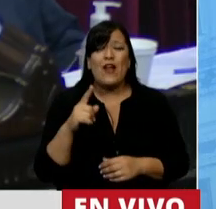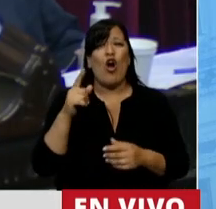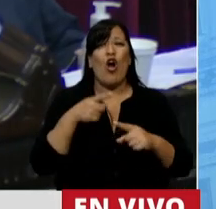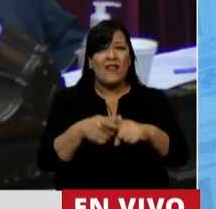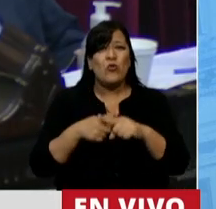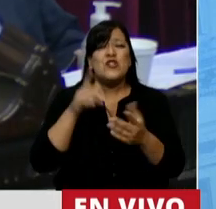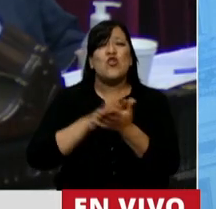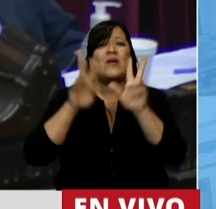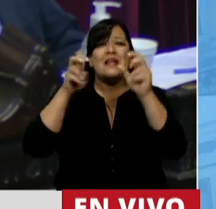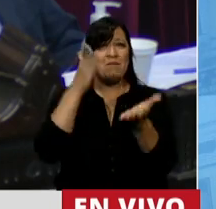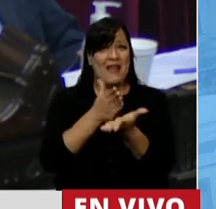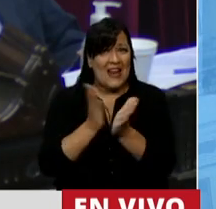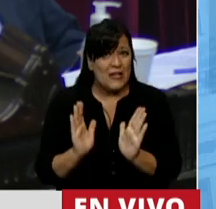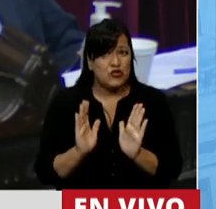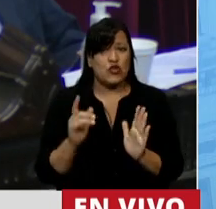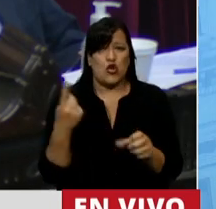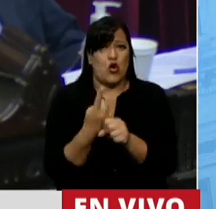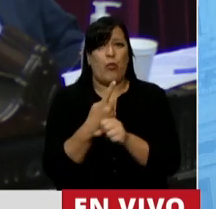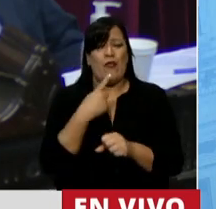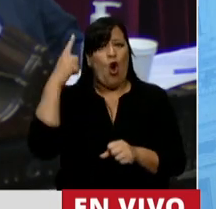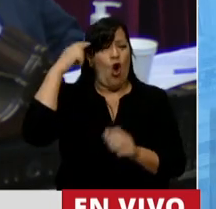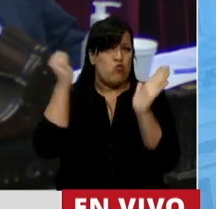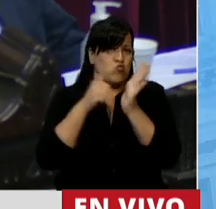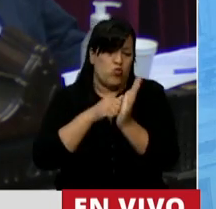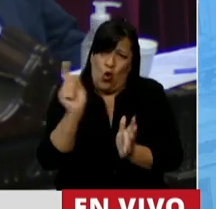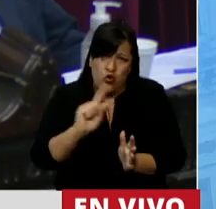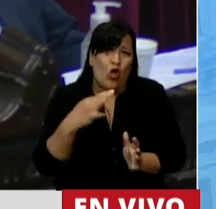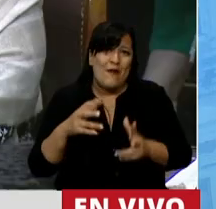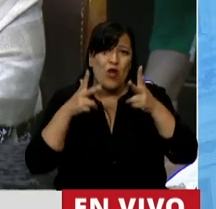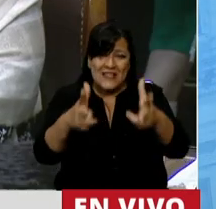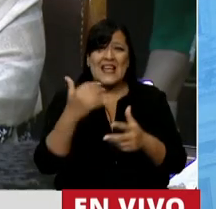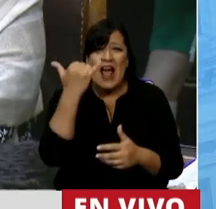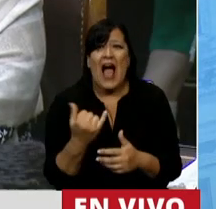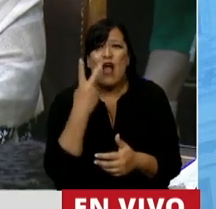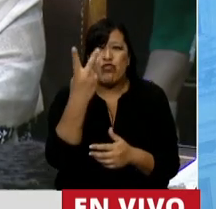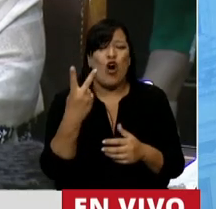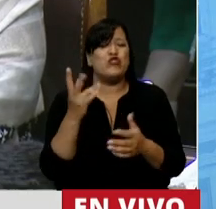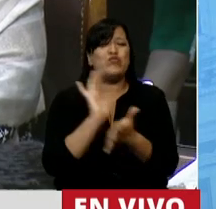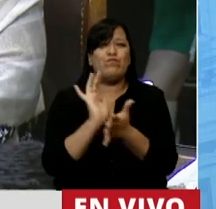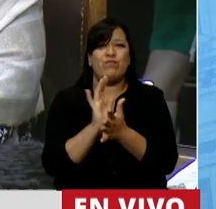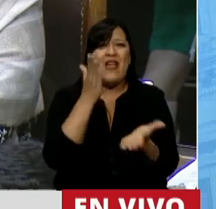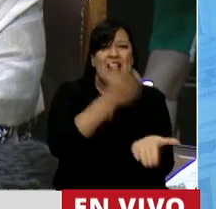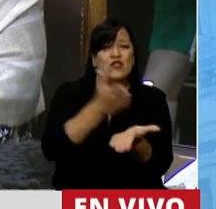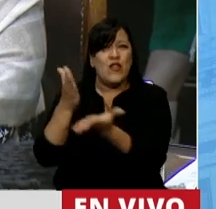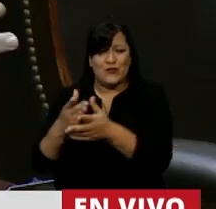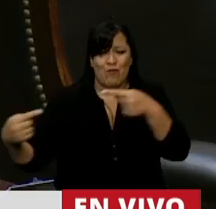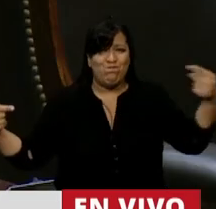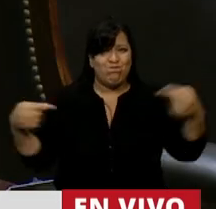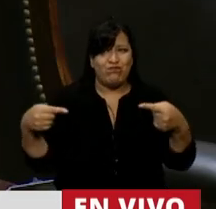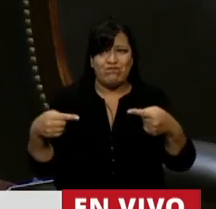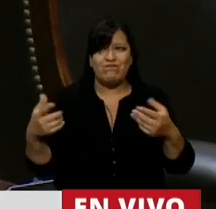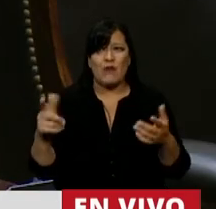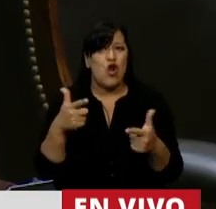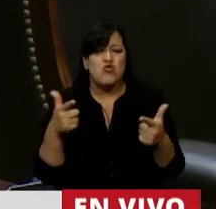discutir derechos, y no puedo ser un necio, tengo que decirle que acá tenemos dos colisiones de derechos que confrontan y no le hemos